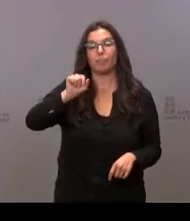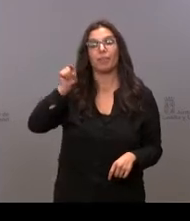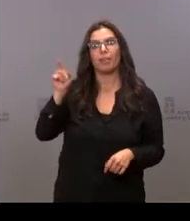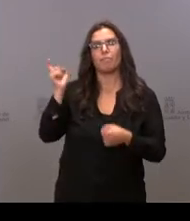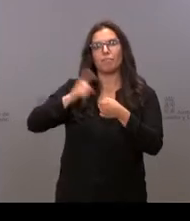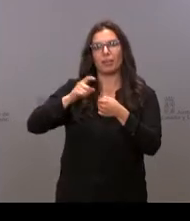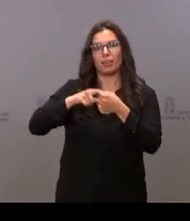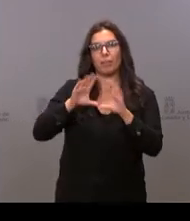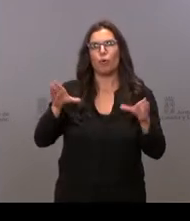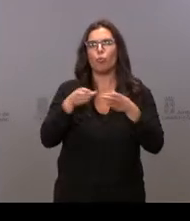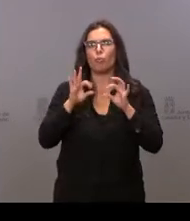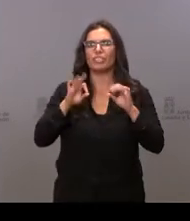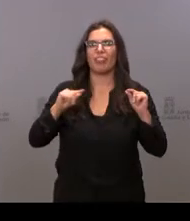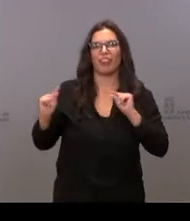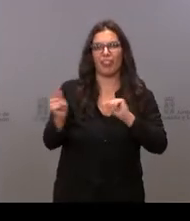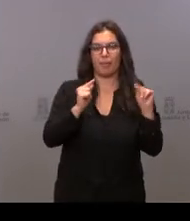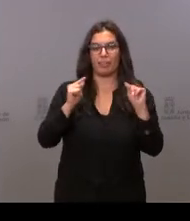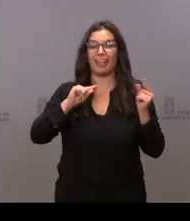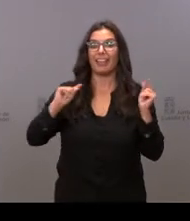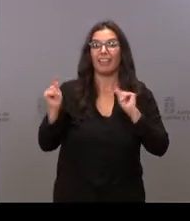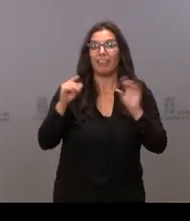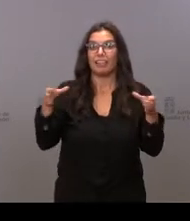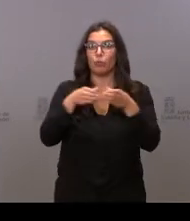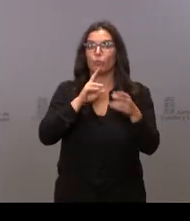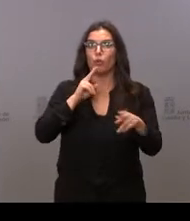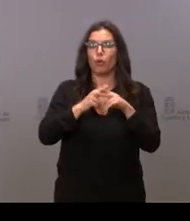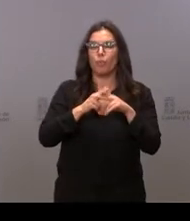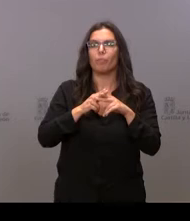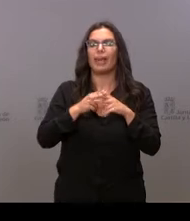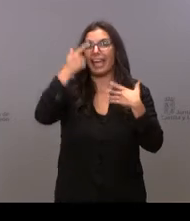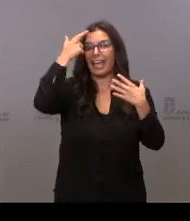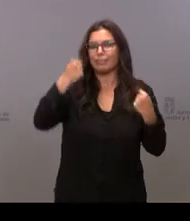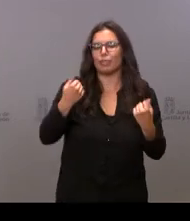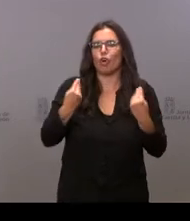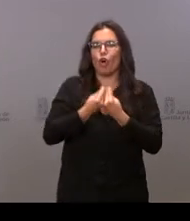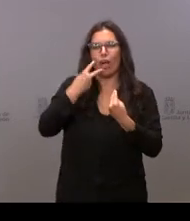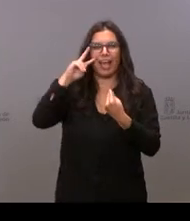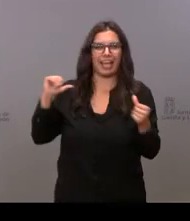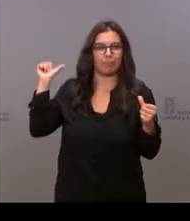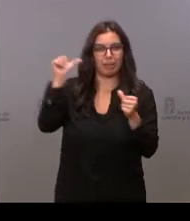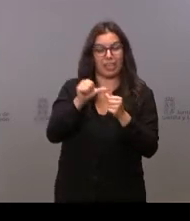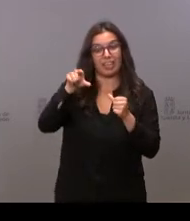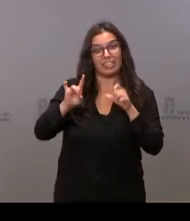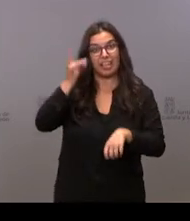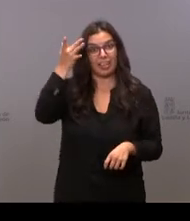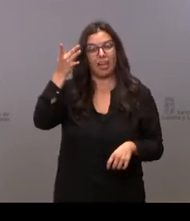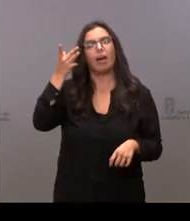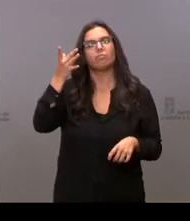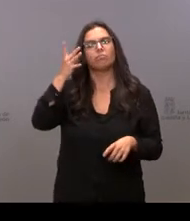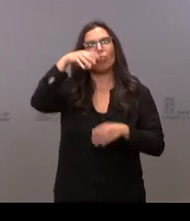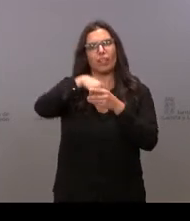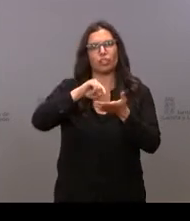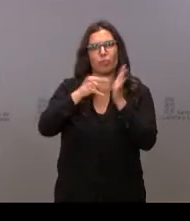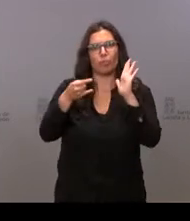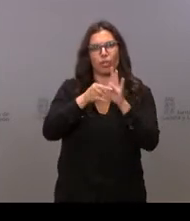de un grupo de debate que se llama Expertos por Experiencia, una iniciativa creada dentro del marco de un proyecto